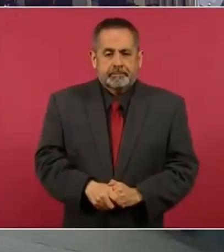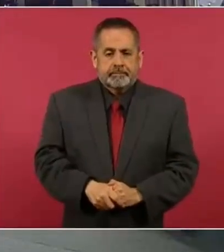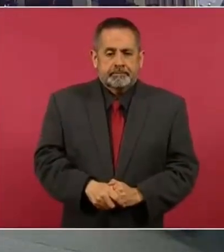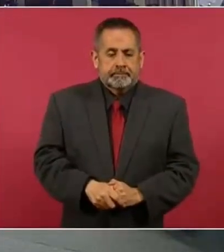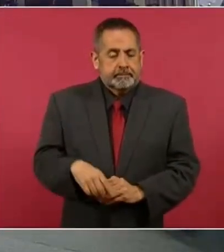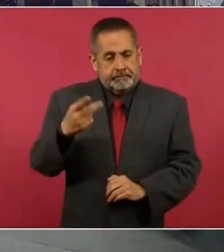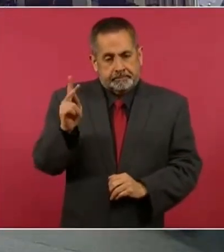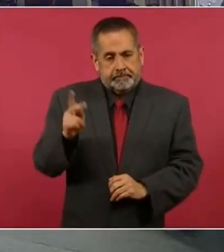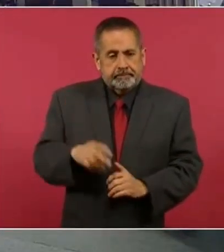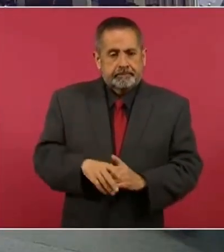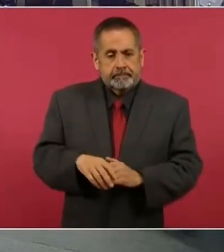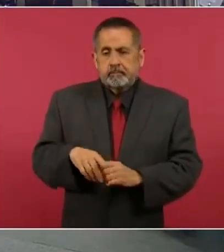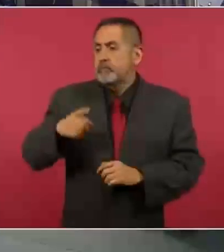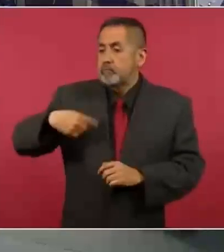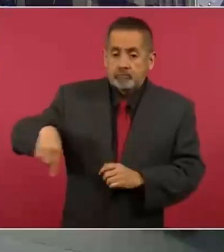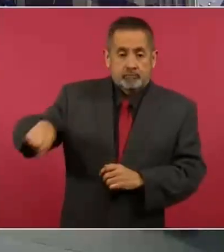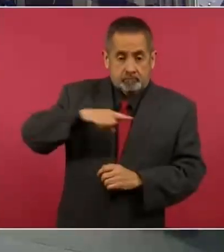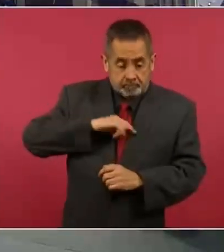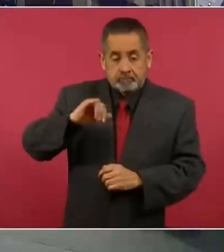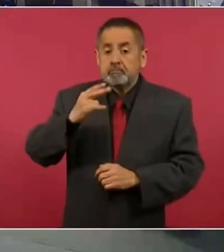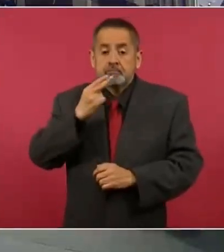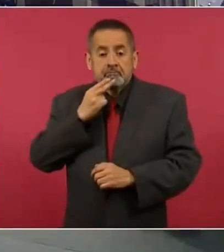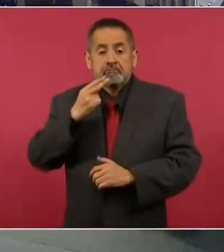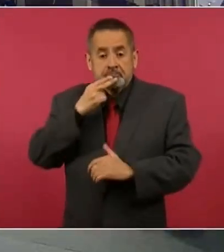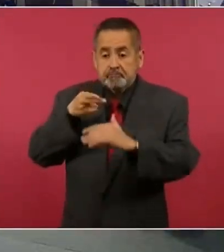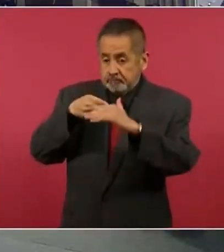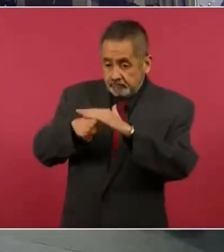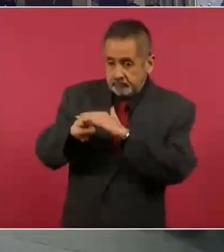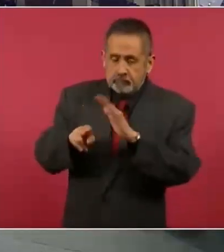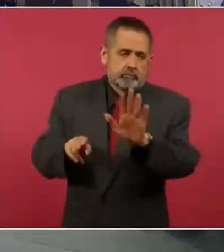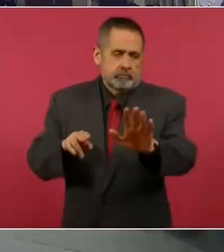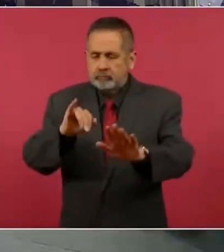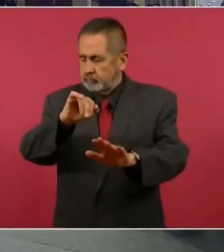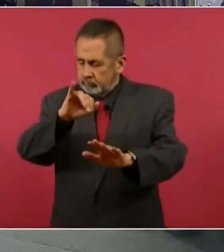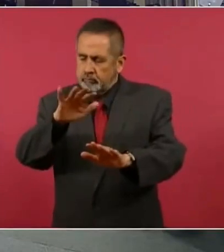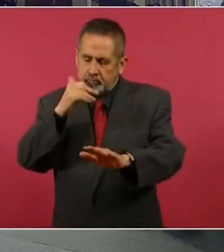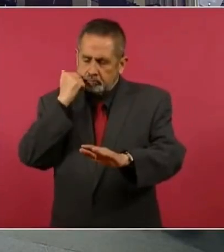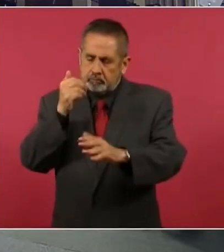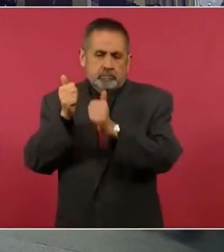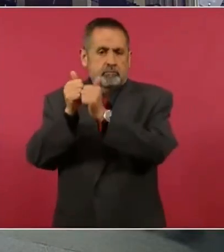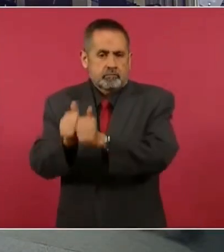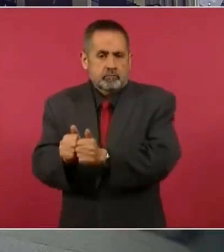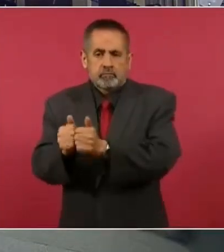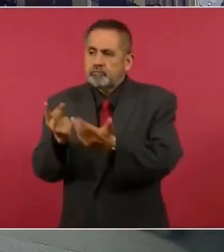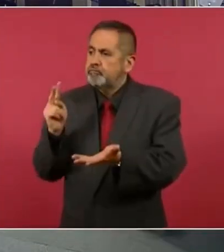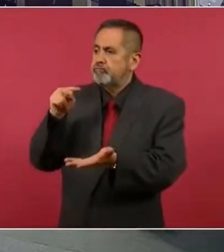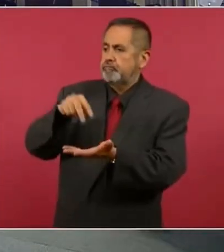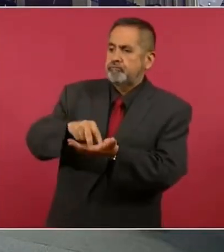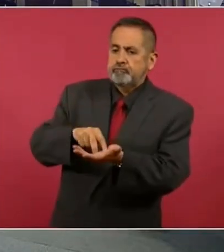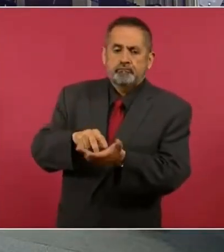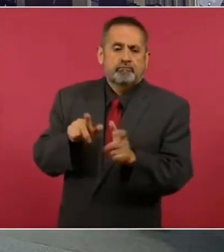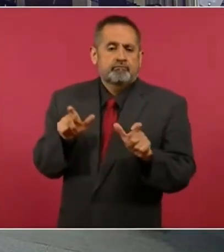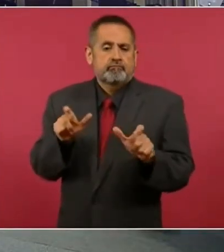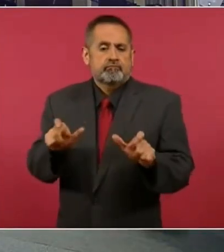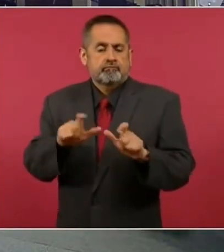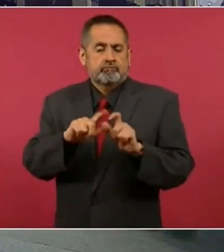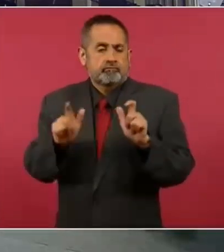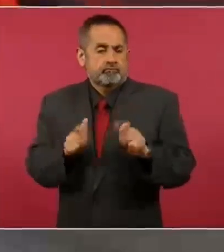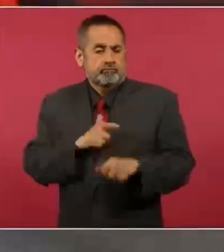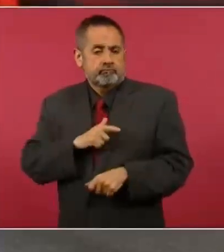Pero los que usan el Metro sí quieren a la Guardia Nacional. Esa es